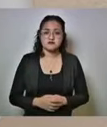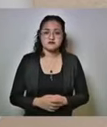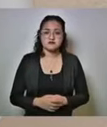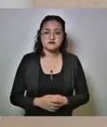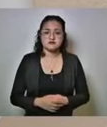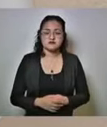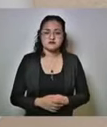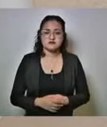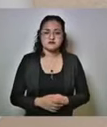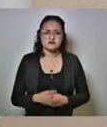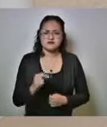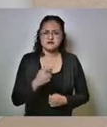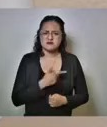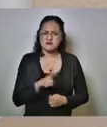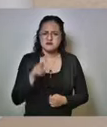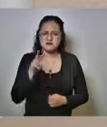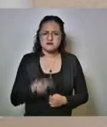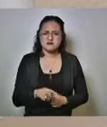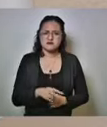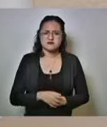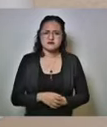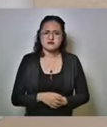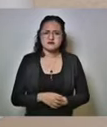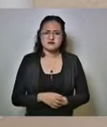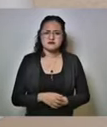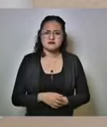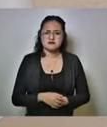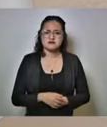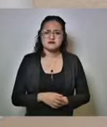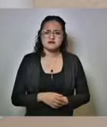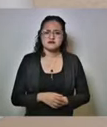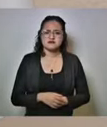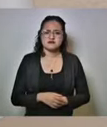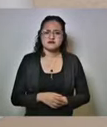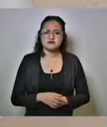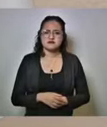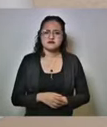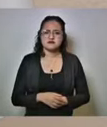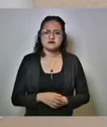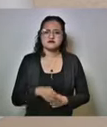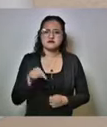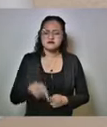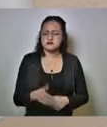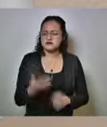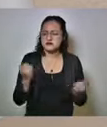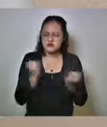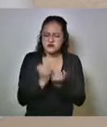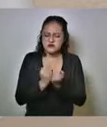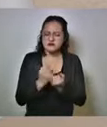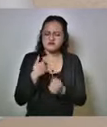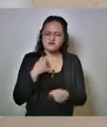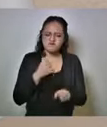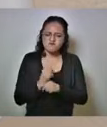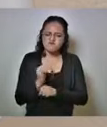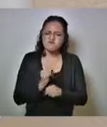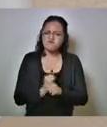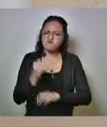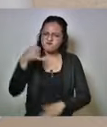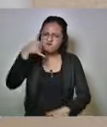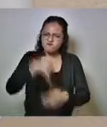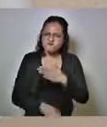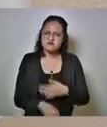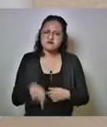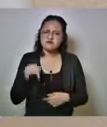yo no estoy contento con eso y vamos también a investigar si